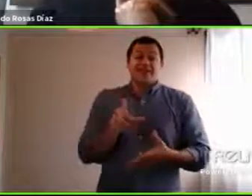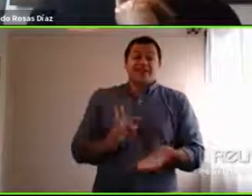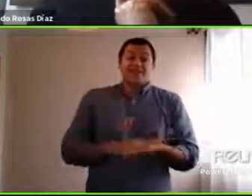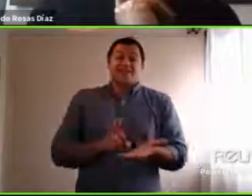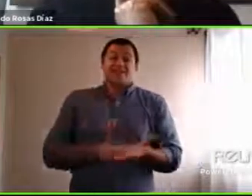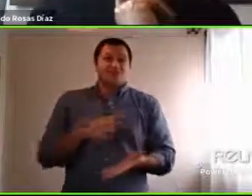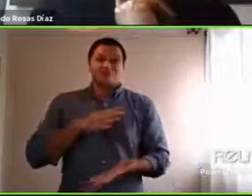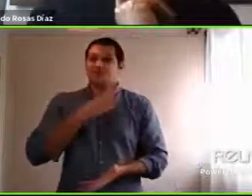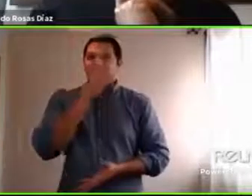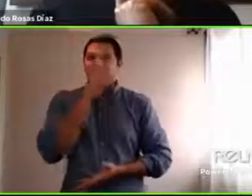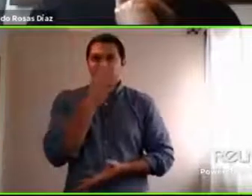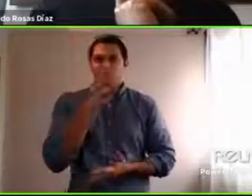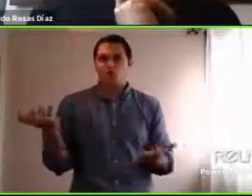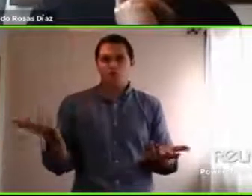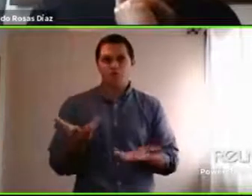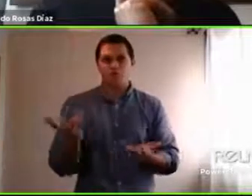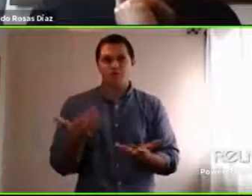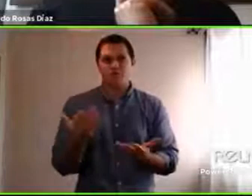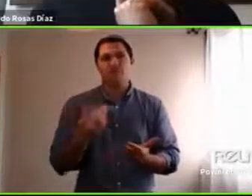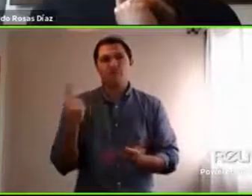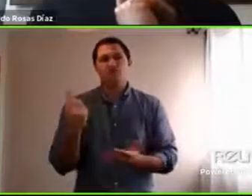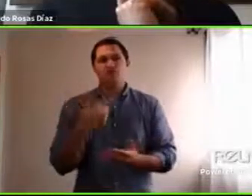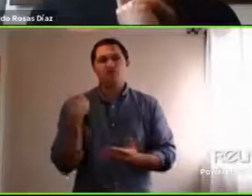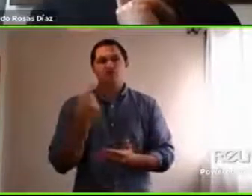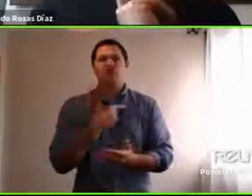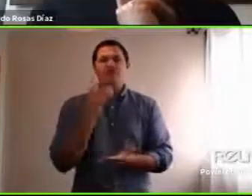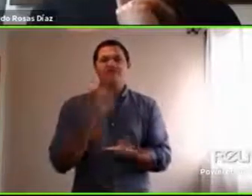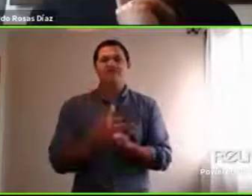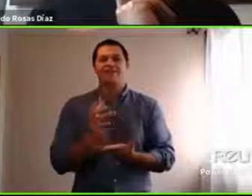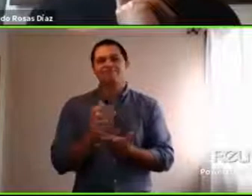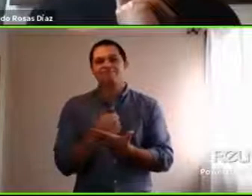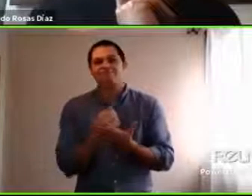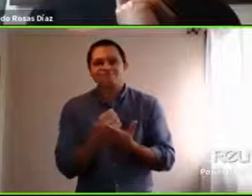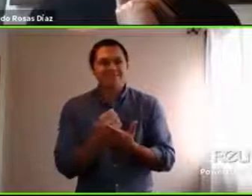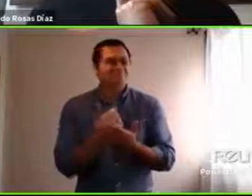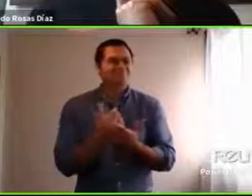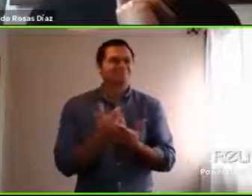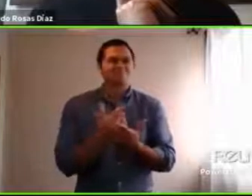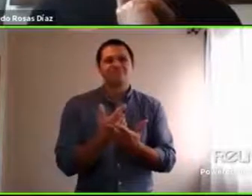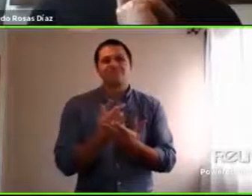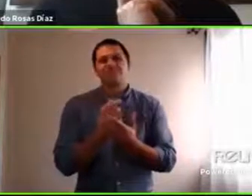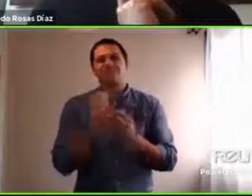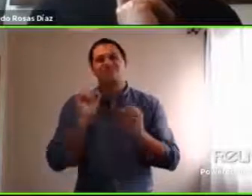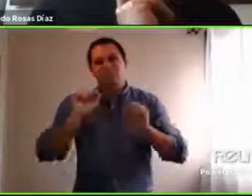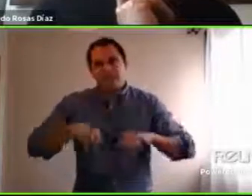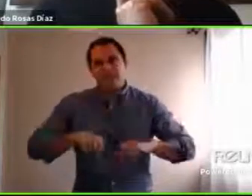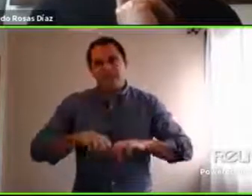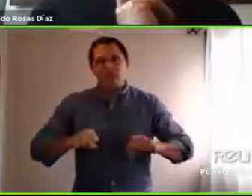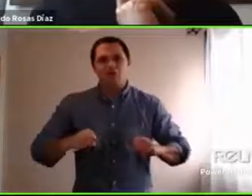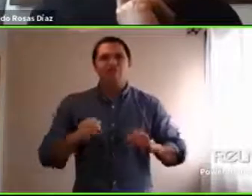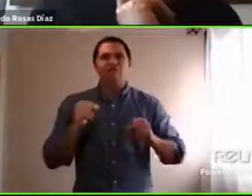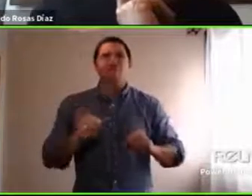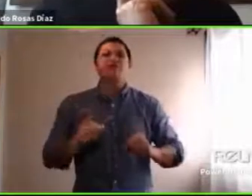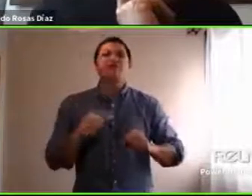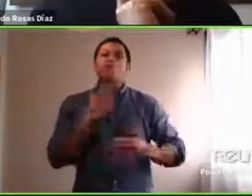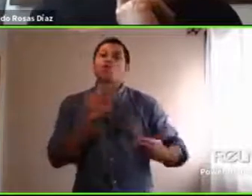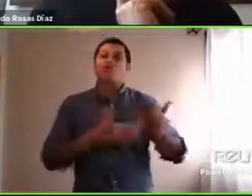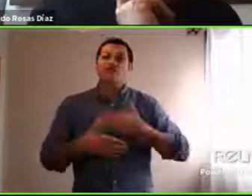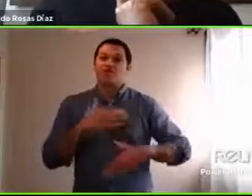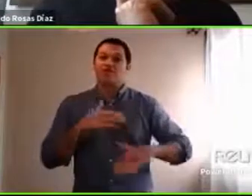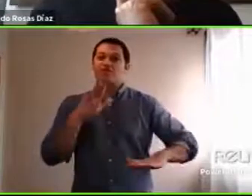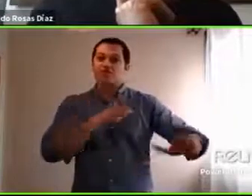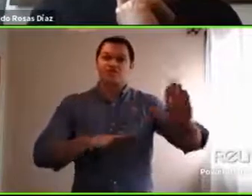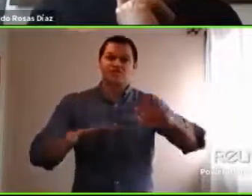a tener que encontrar una manera intermedia en donde podamos cuidarnos por lo menos hasta la transición esta y